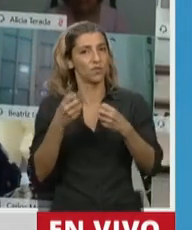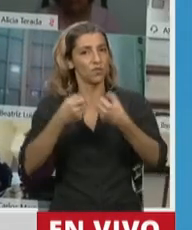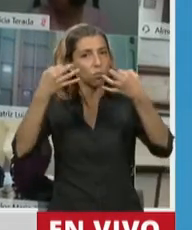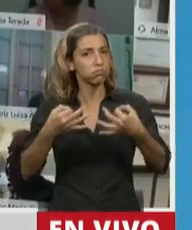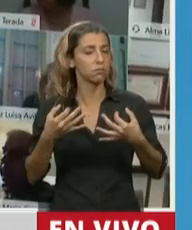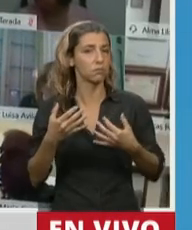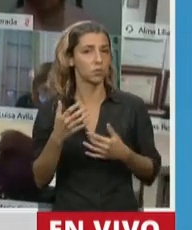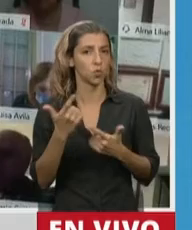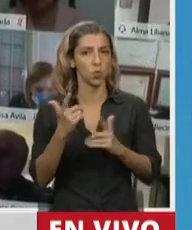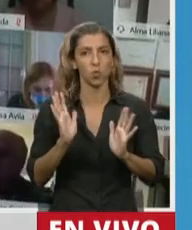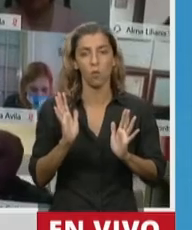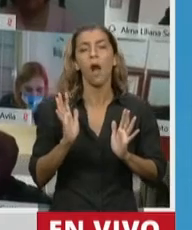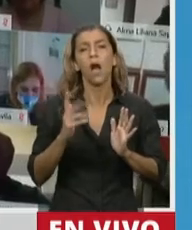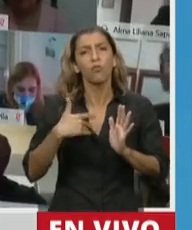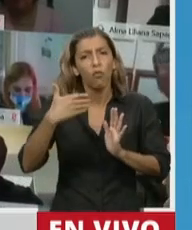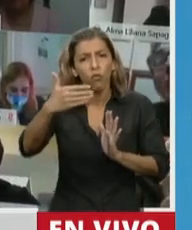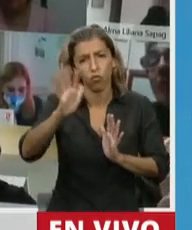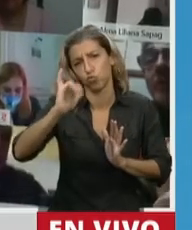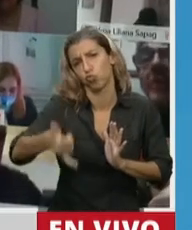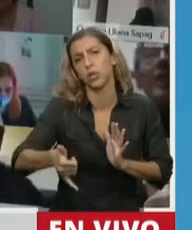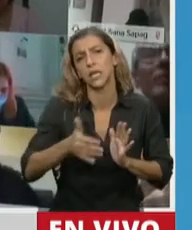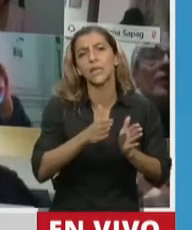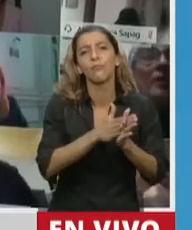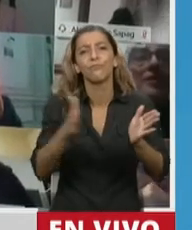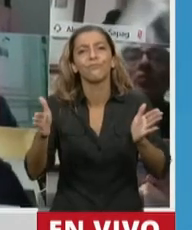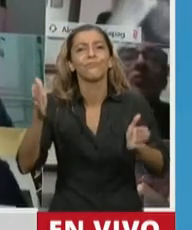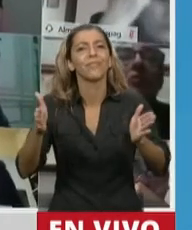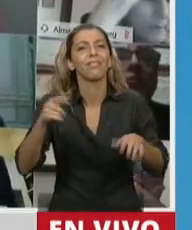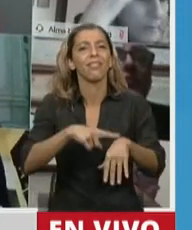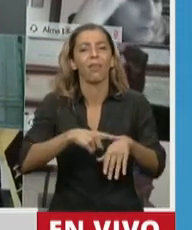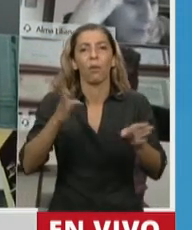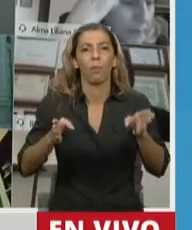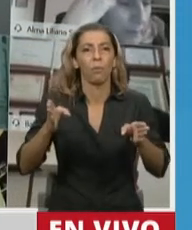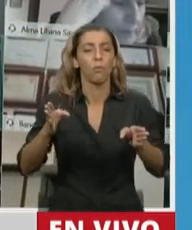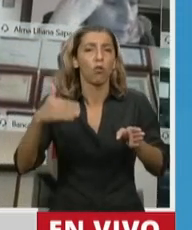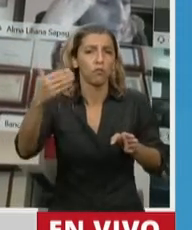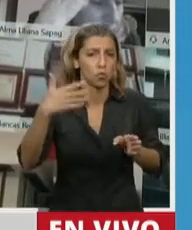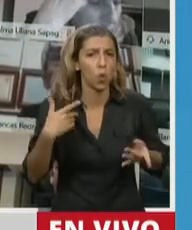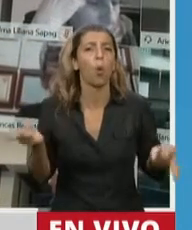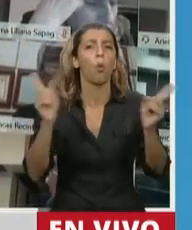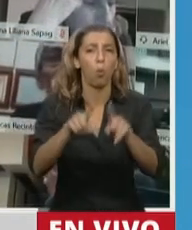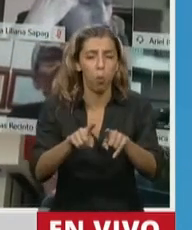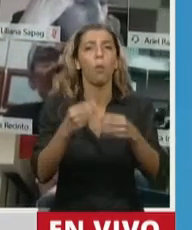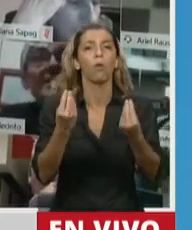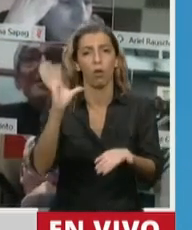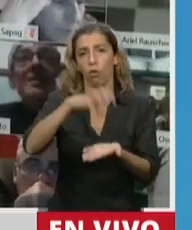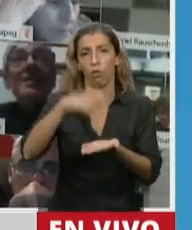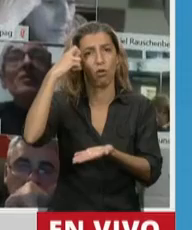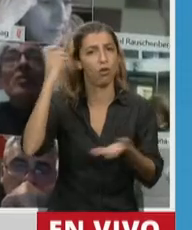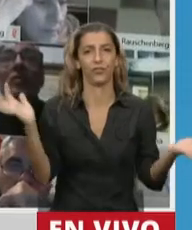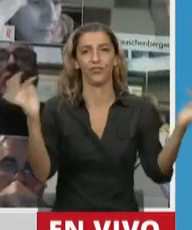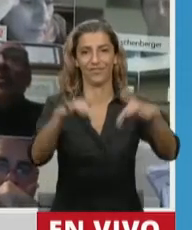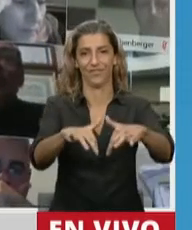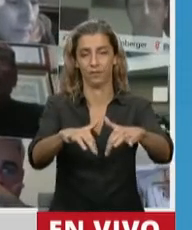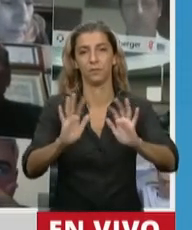Seguramente que pronto vamos a poder estar todos juntos y volver a las sesiones presenciales. Yo creo que todos los que vivimos en el